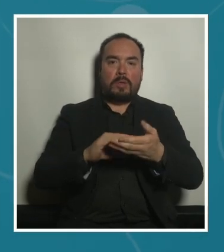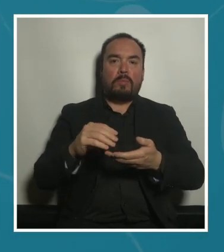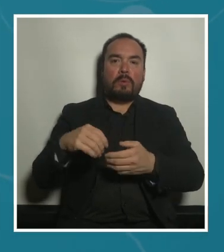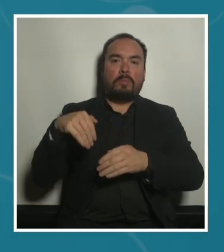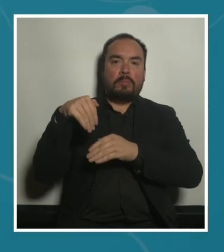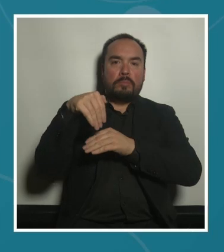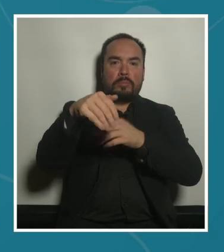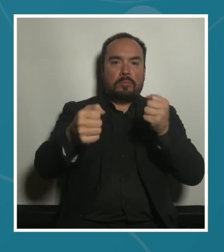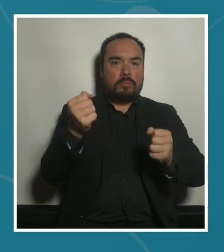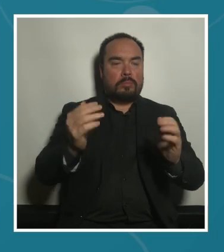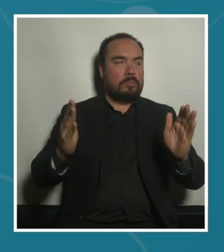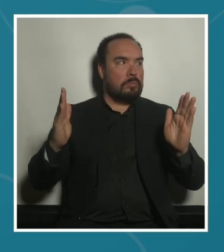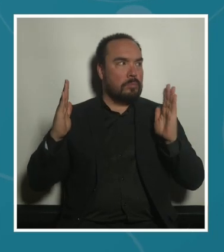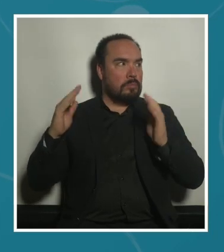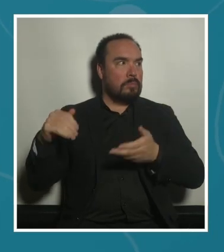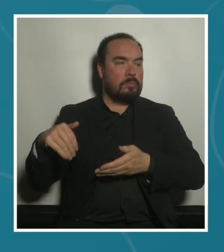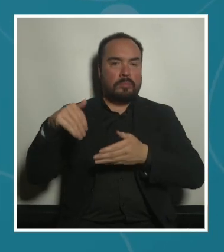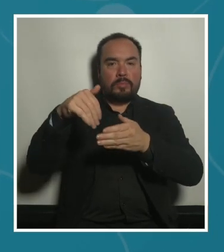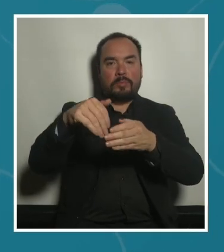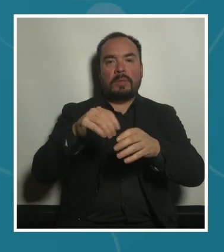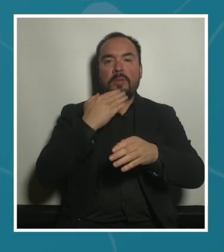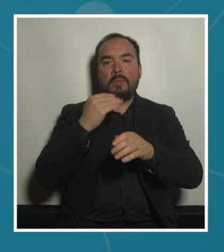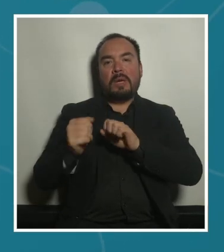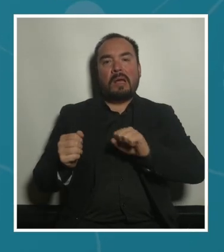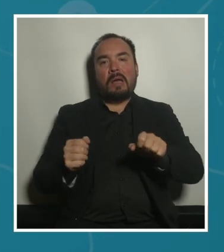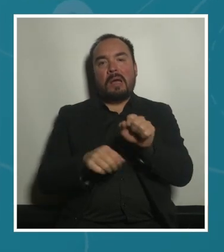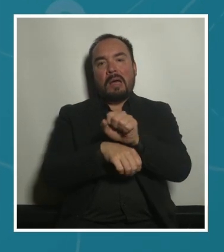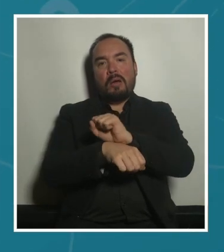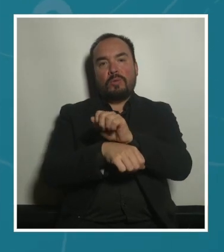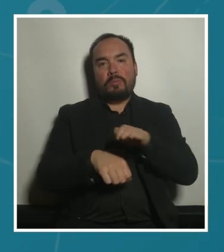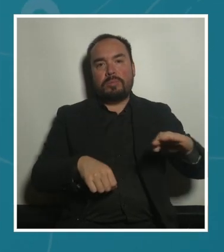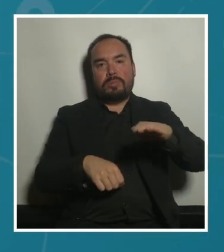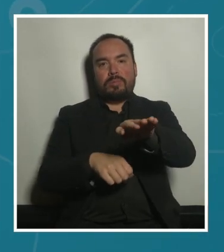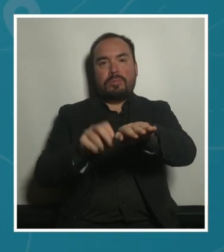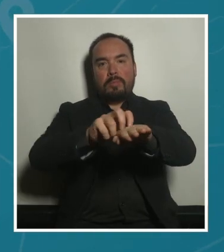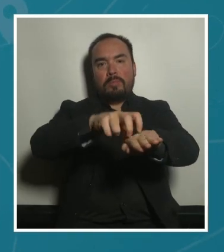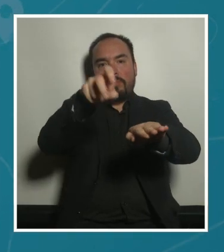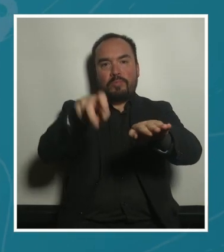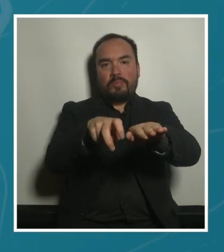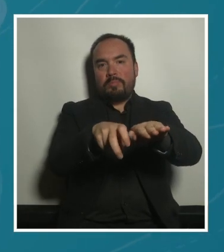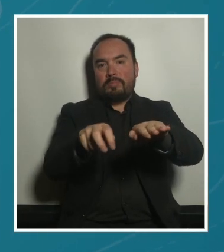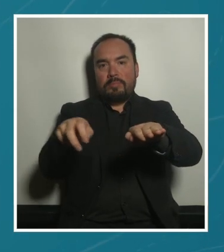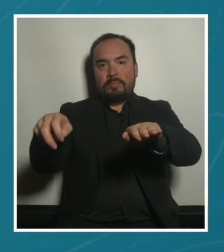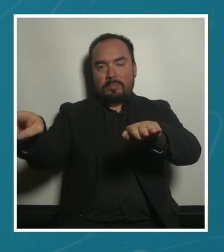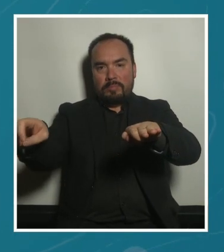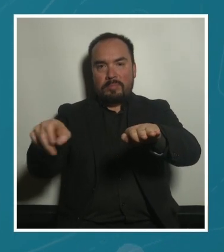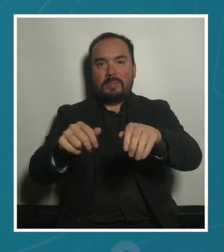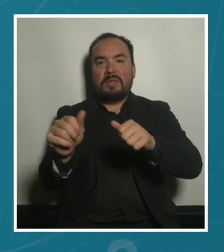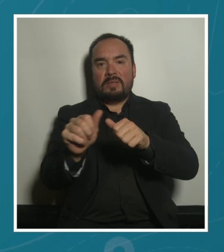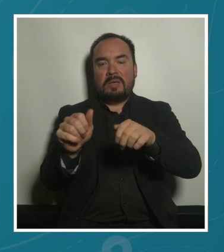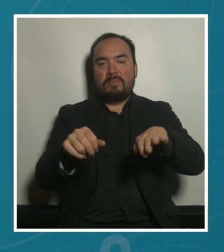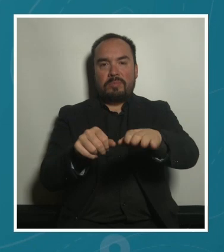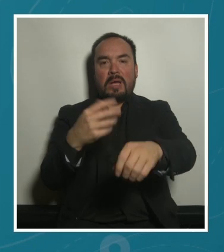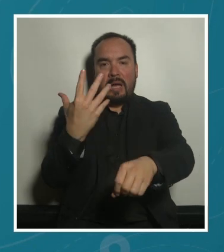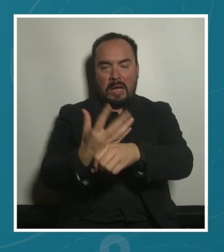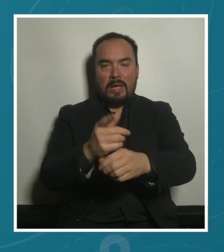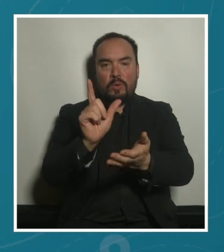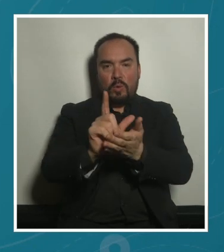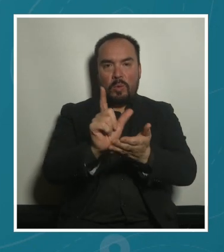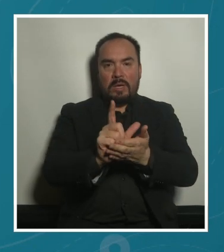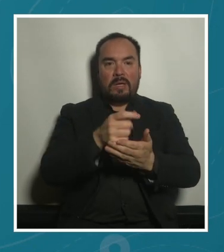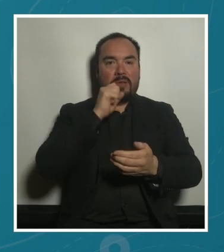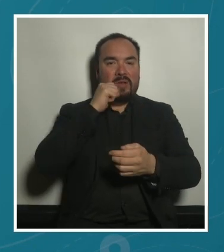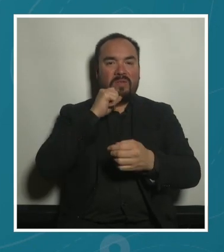hay una carga y descarga para personas enfermas que tienen que ir al centro de salud muchas cosas cuando hablamos del urbanismo no se trata de construir